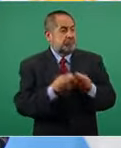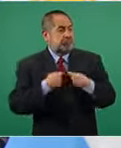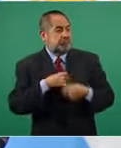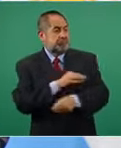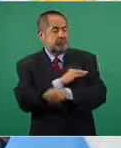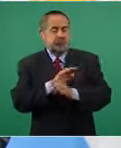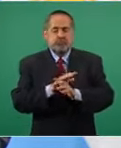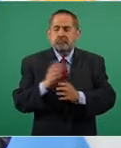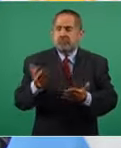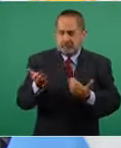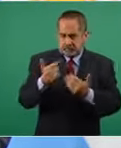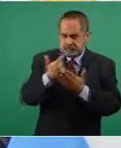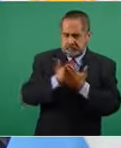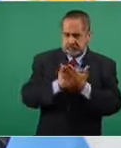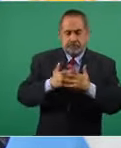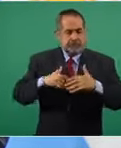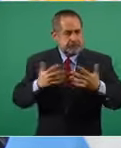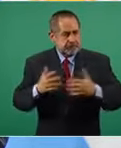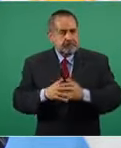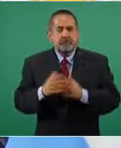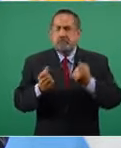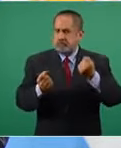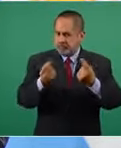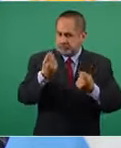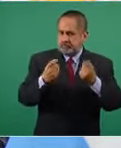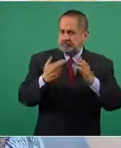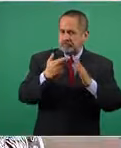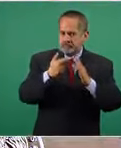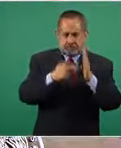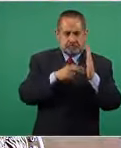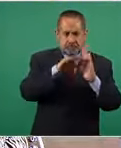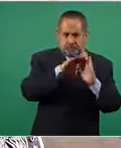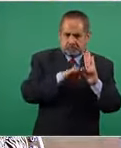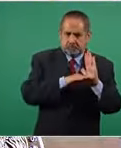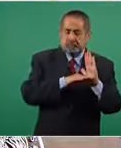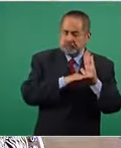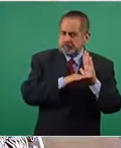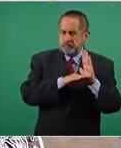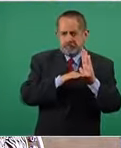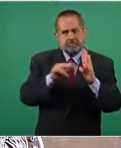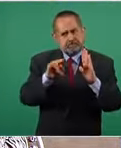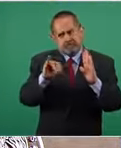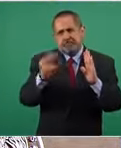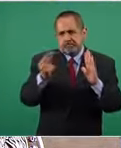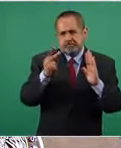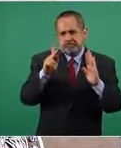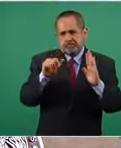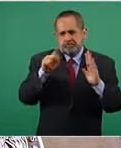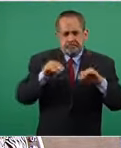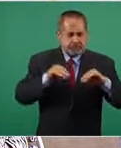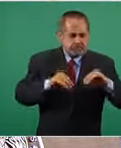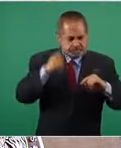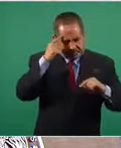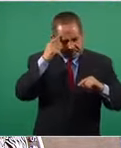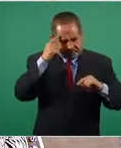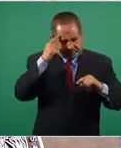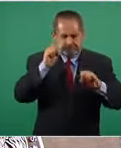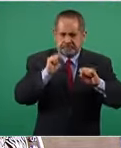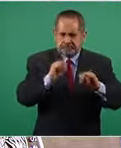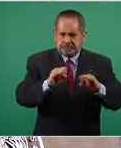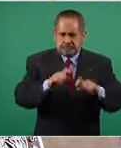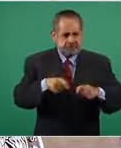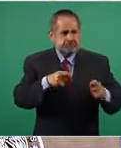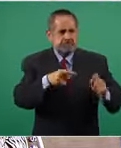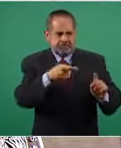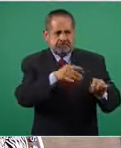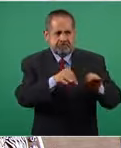vuelvo a repetir que algunos protocolos se saltearon por cuestiones de la actividad estratégica que realizaron